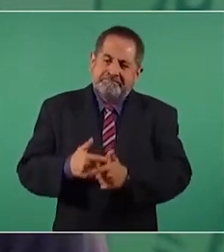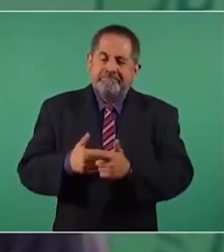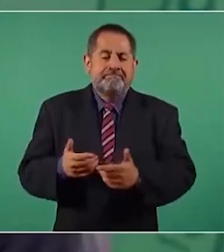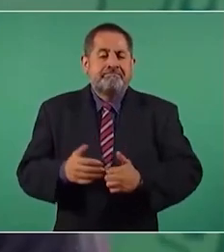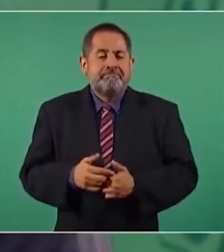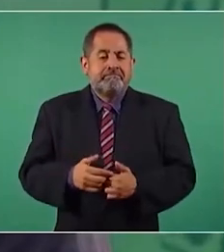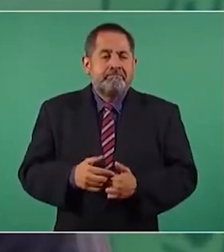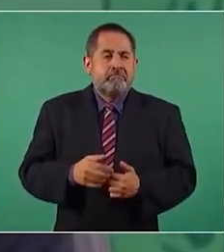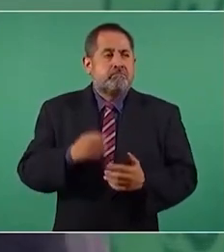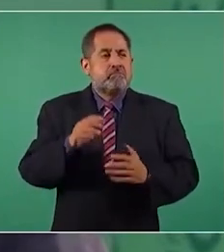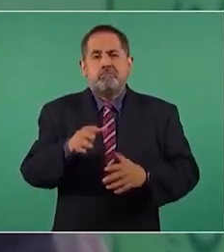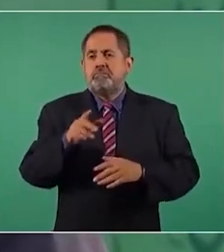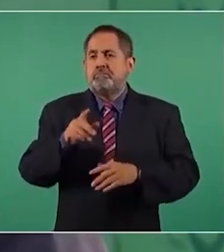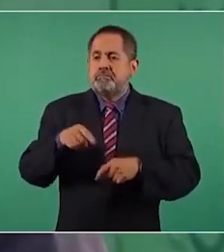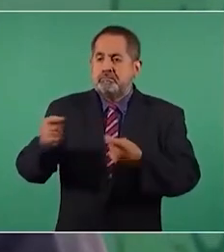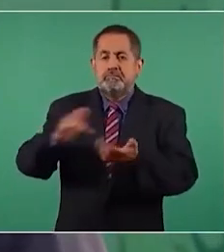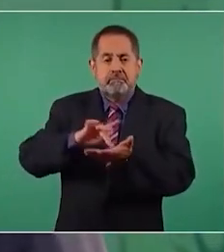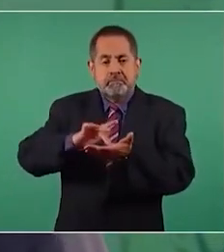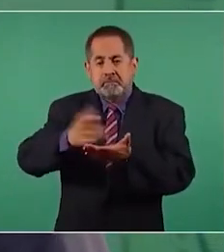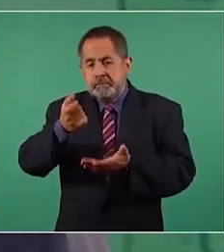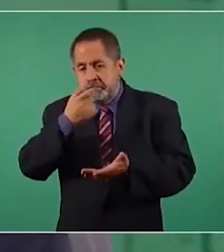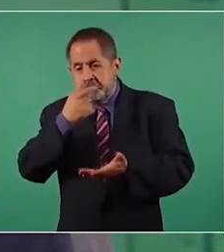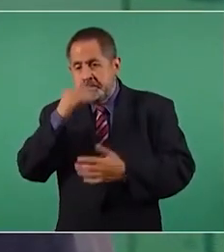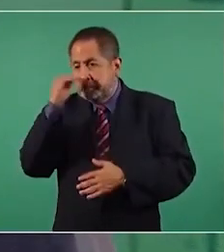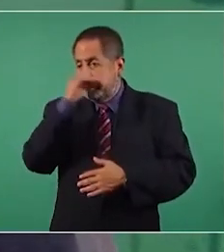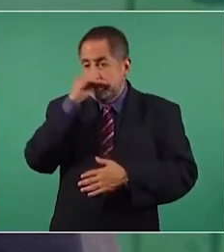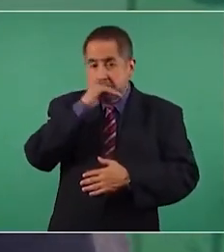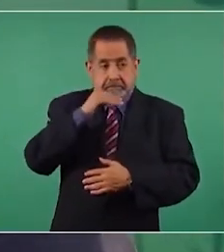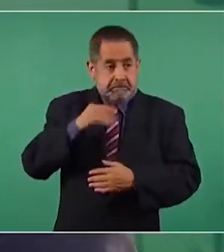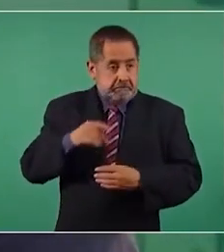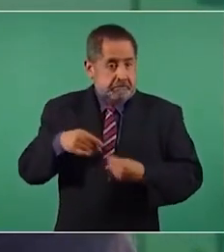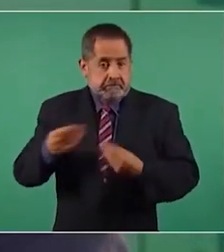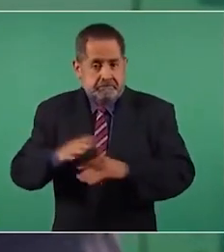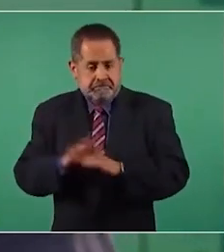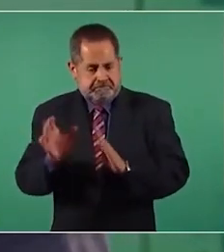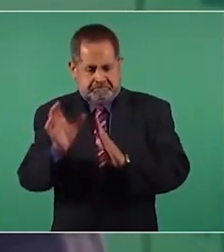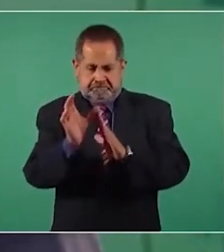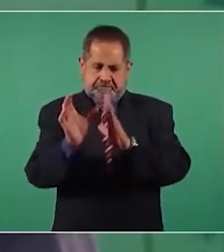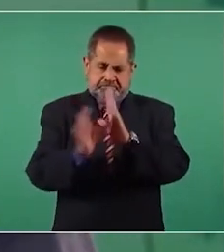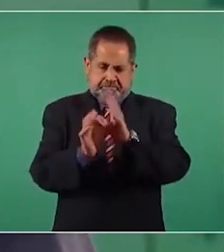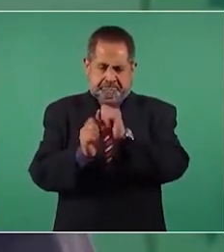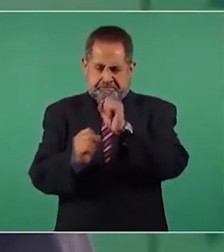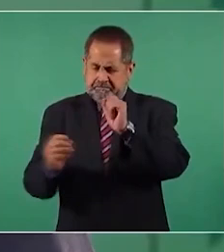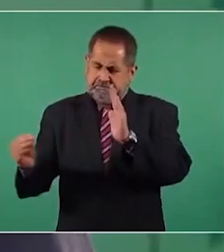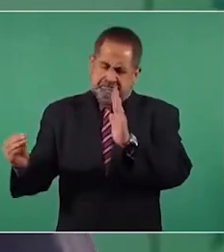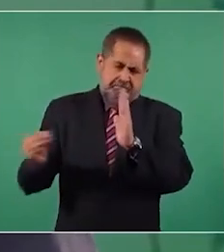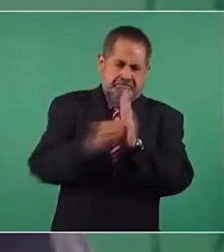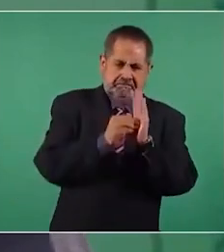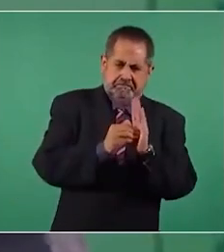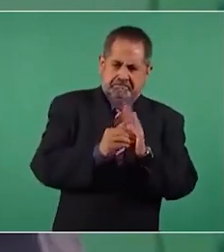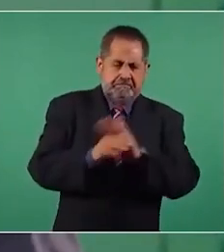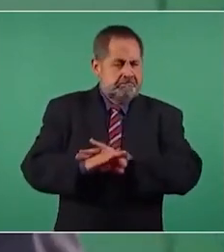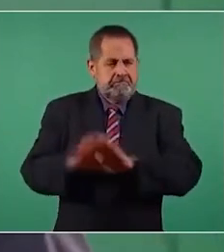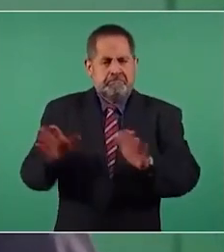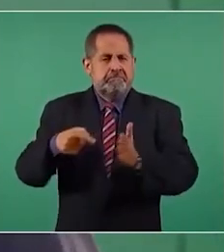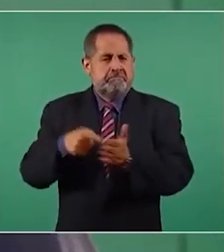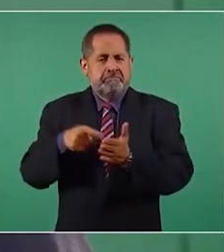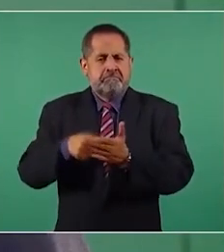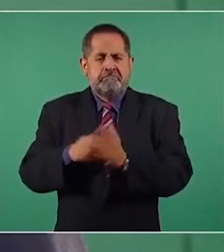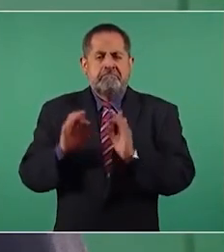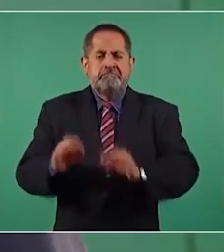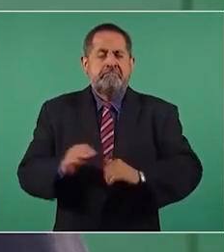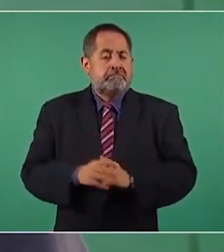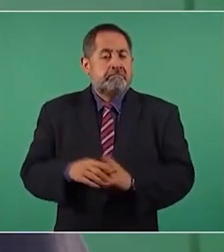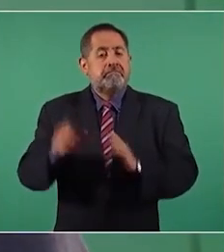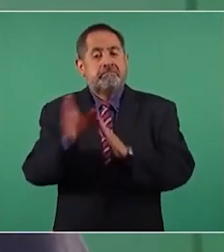a la atención médica, los medicamentos gratuitos, si está en la Constitución? Incluso hay